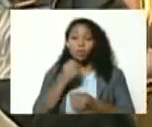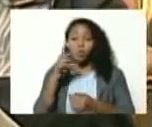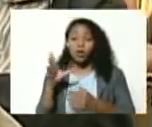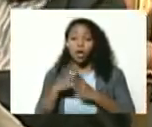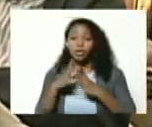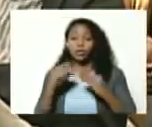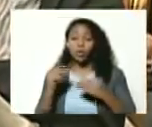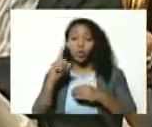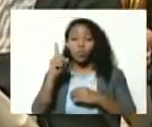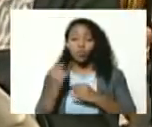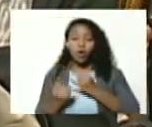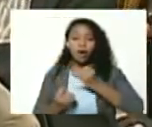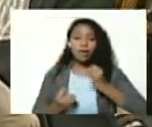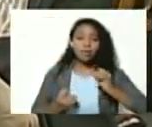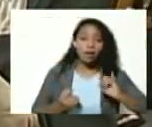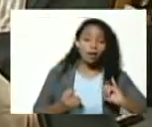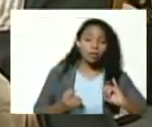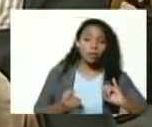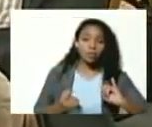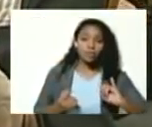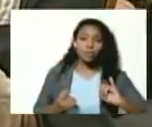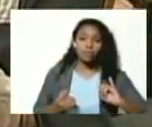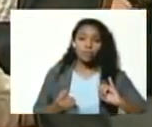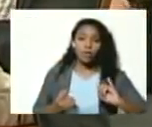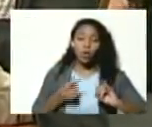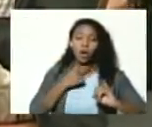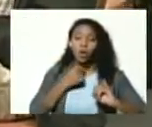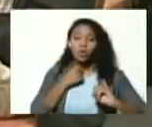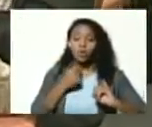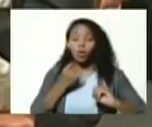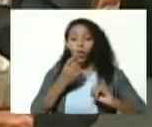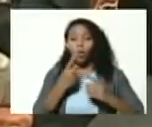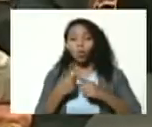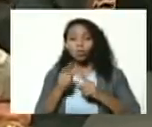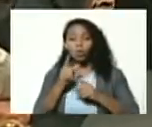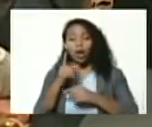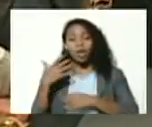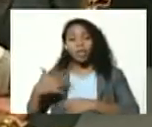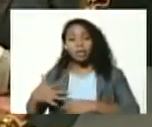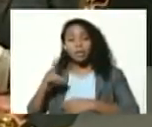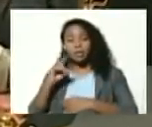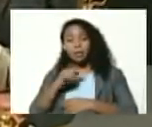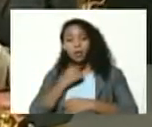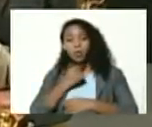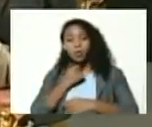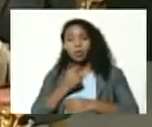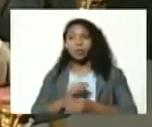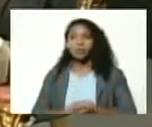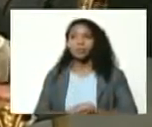todos unos a la izquierda los que les gusta y otros a la derecha que también les gusta